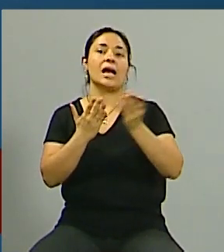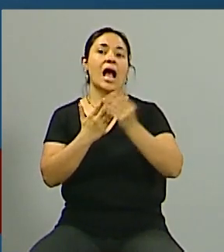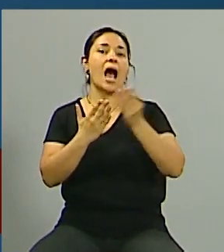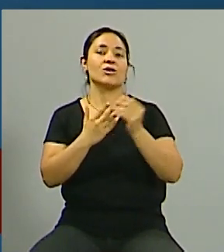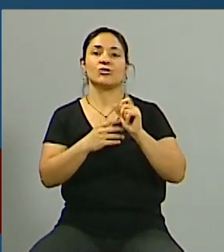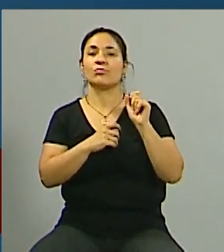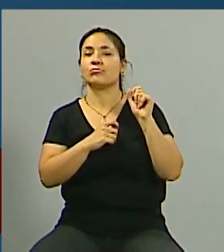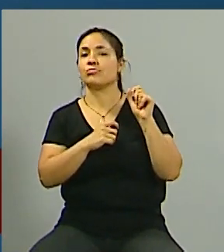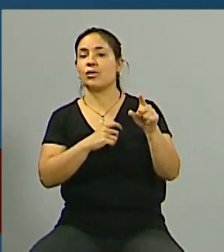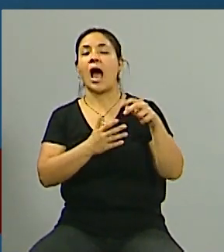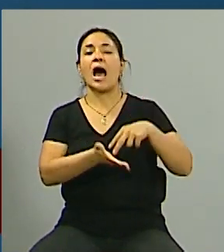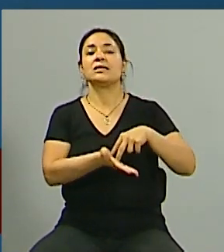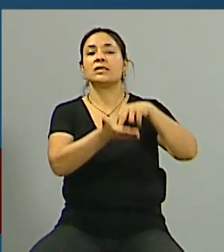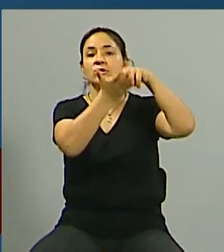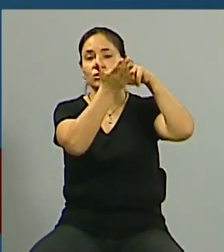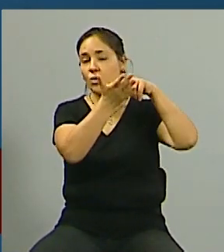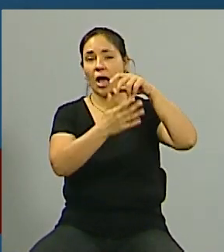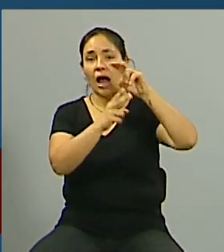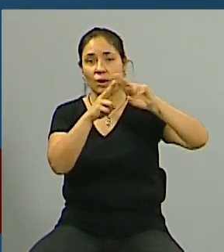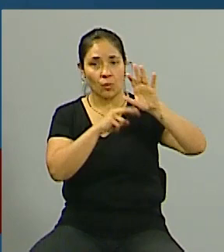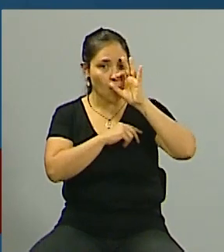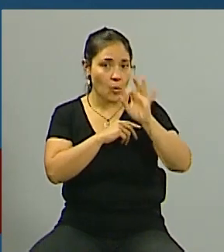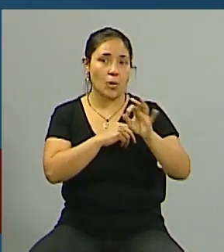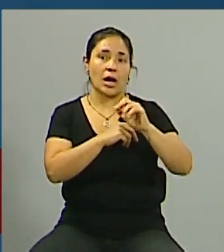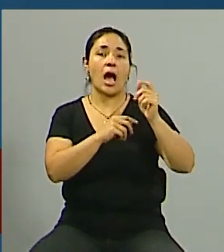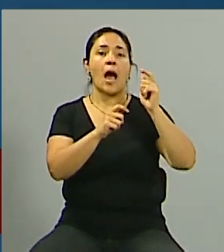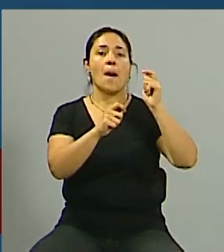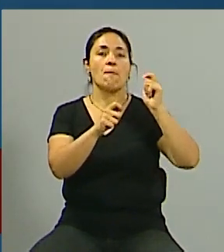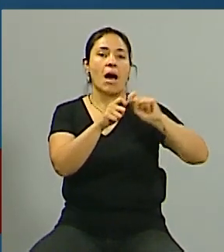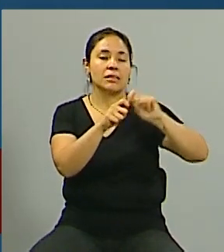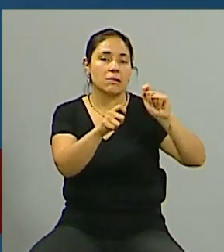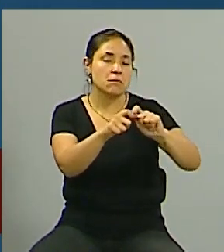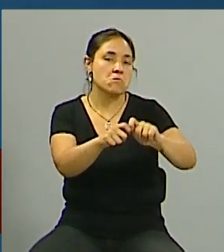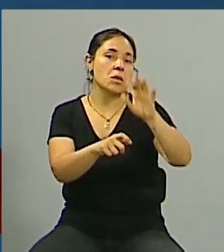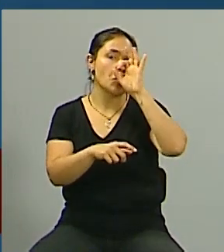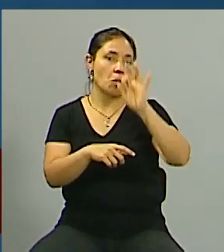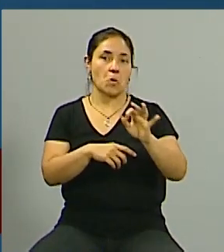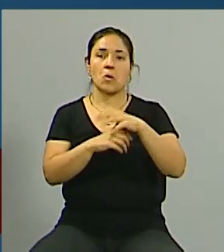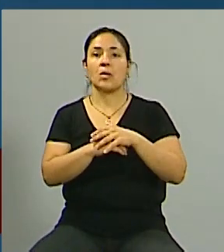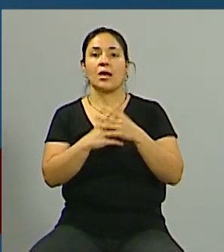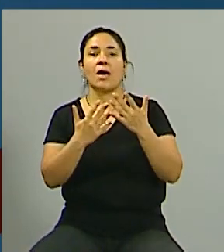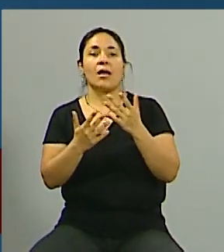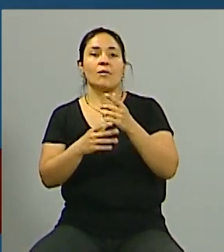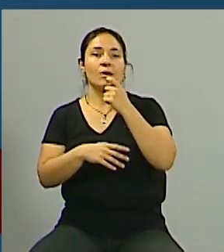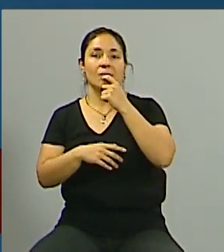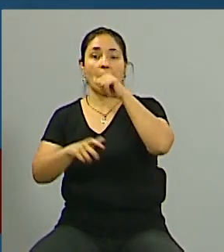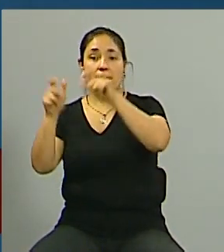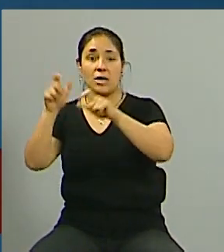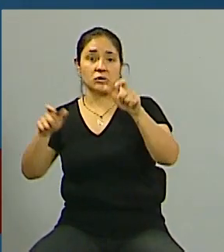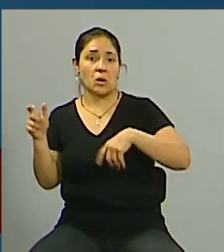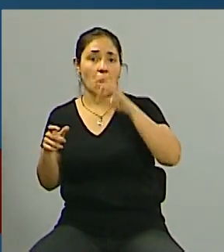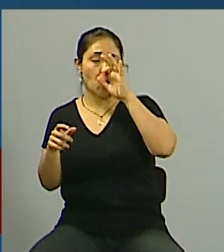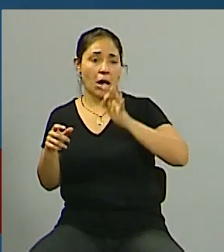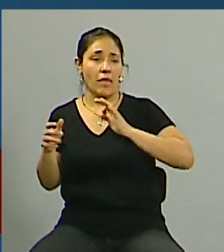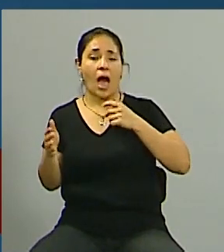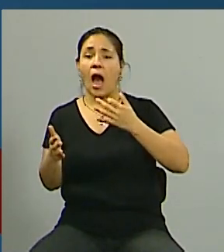porque ese ascensor no se usó no se reparó no se hizo el mantenimiento entonces no es lógico que los inquilinos que no utilizaron el mismo